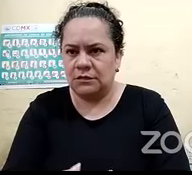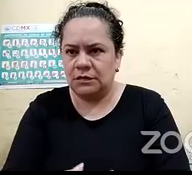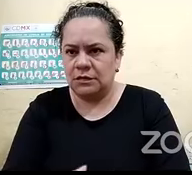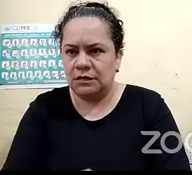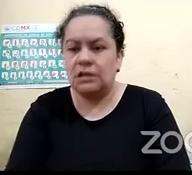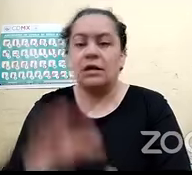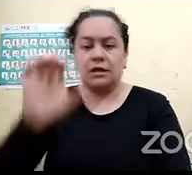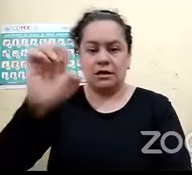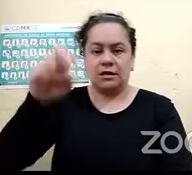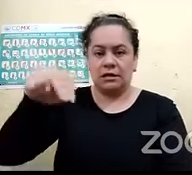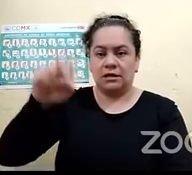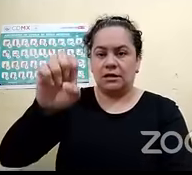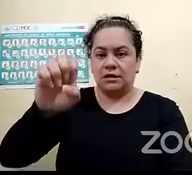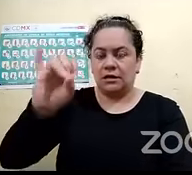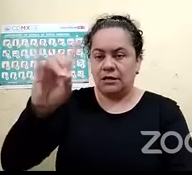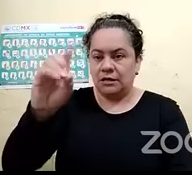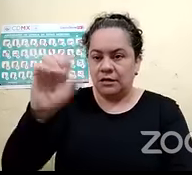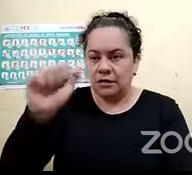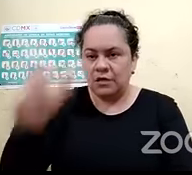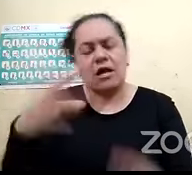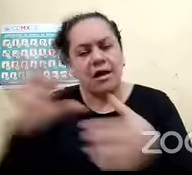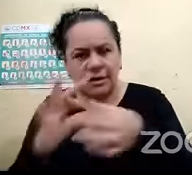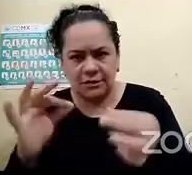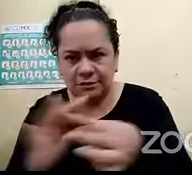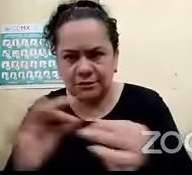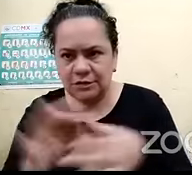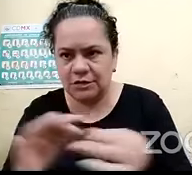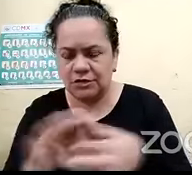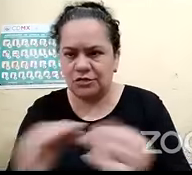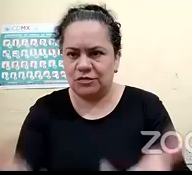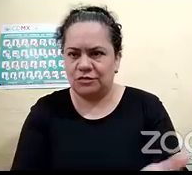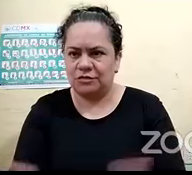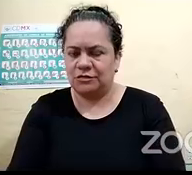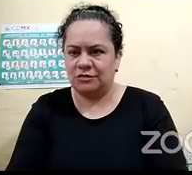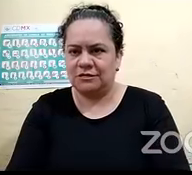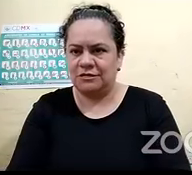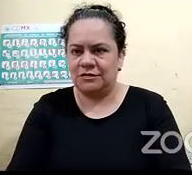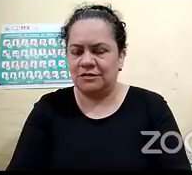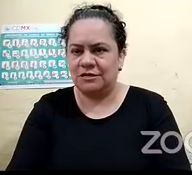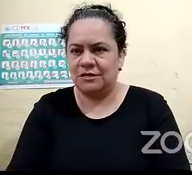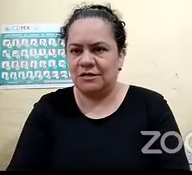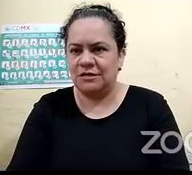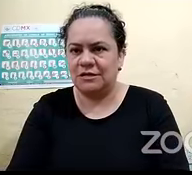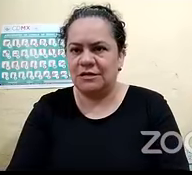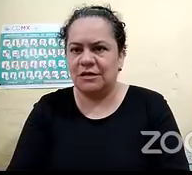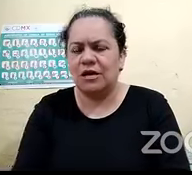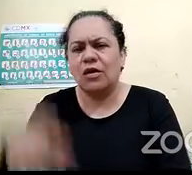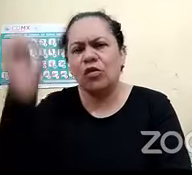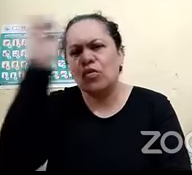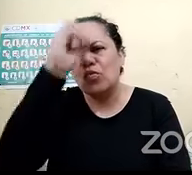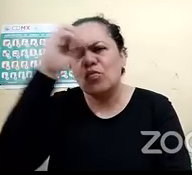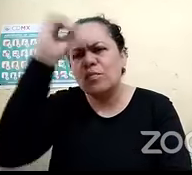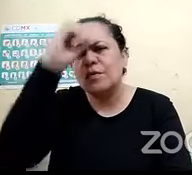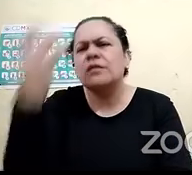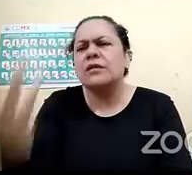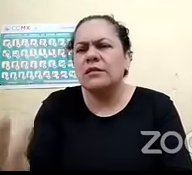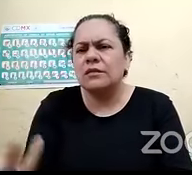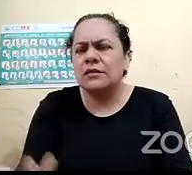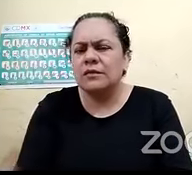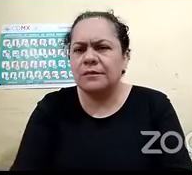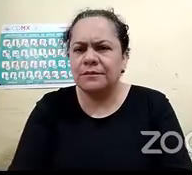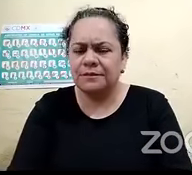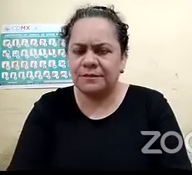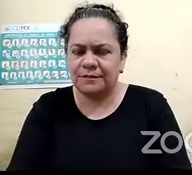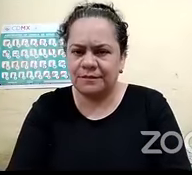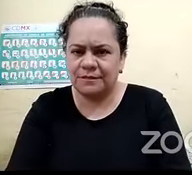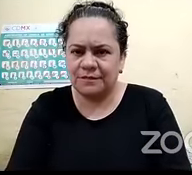logra escuchar un poco pero si no fuera el caso entonces ¿qué opinan sobre ese ese punto? sobre